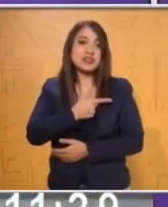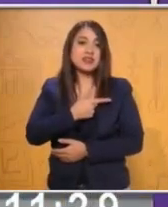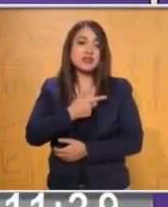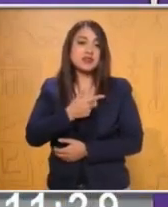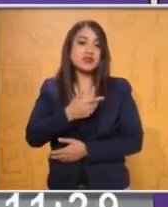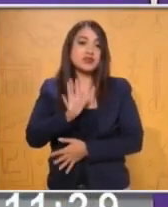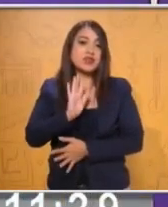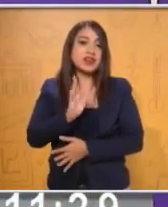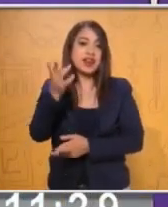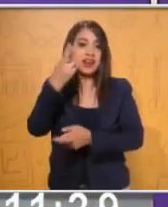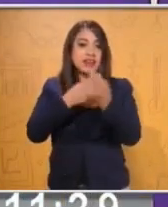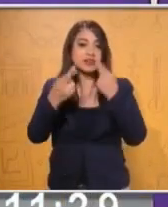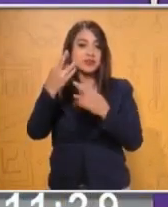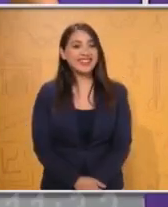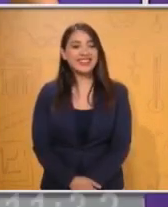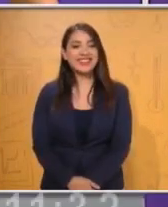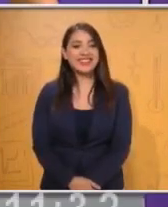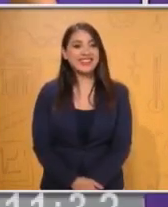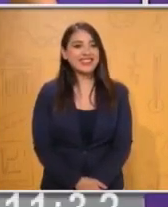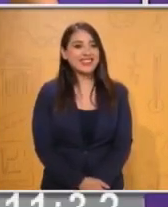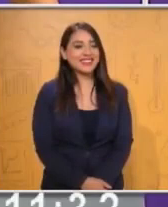la clase de español en un momento más.